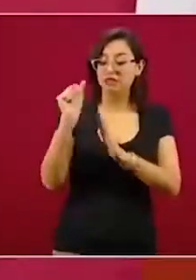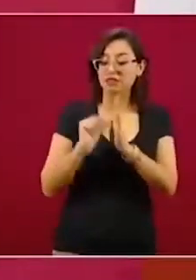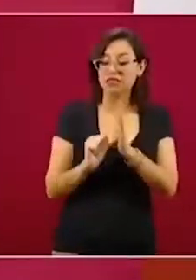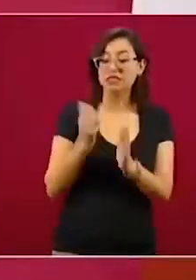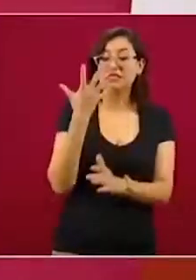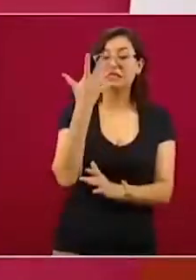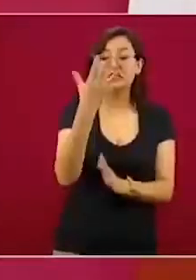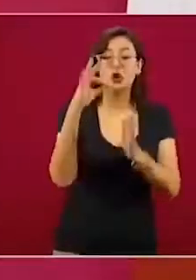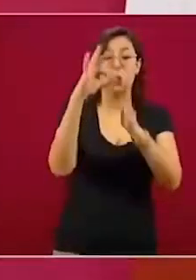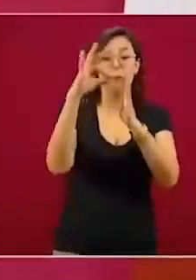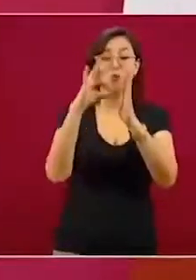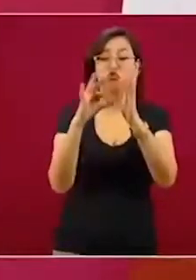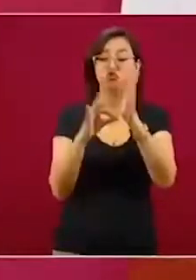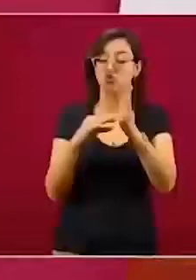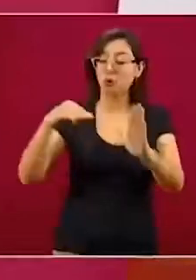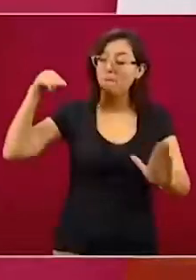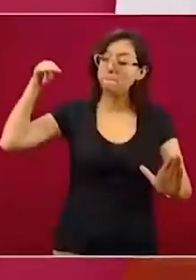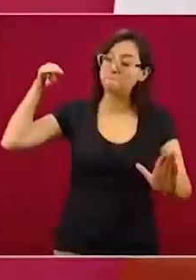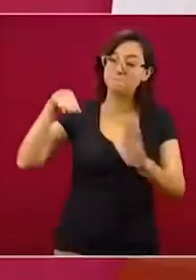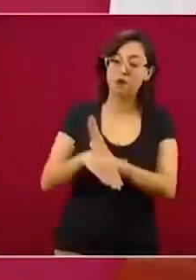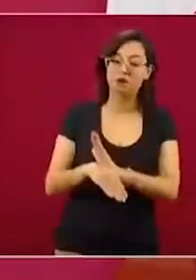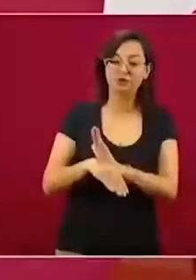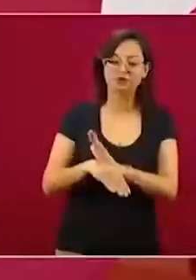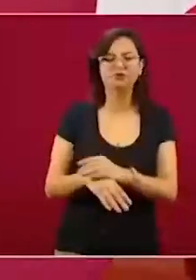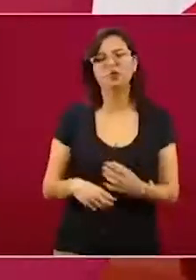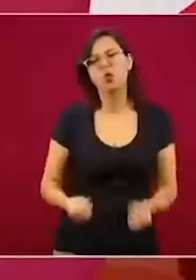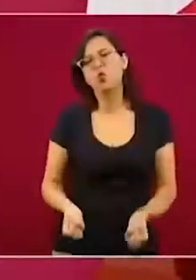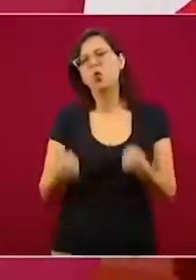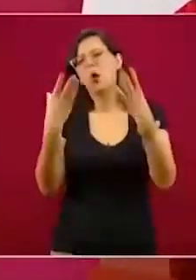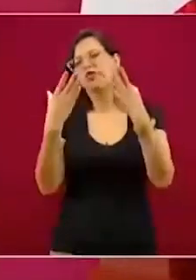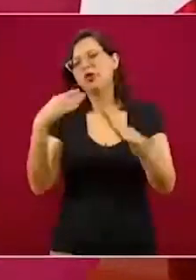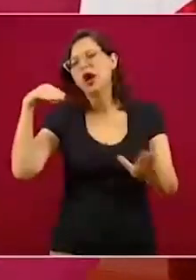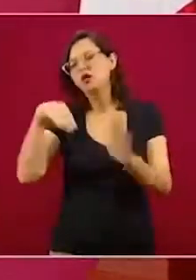cayó 1.6.